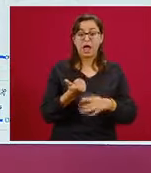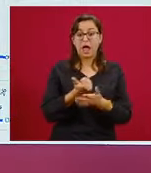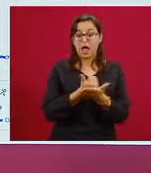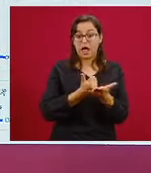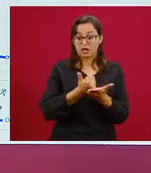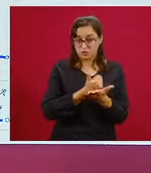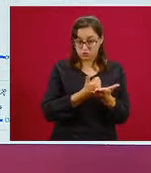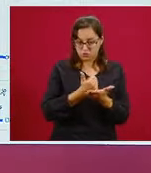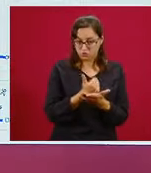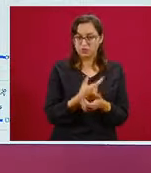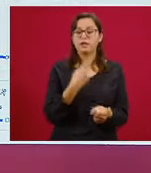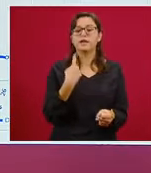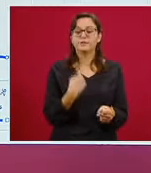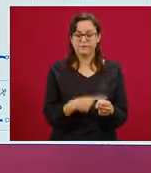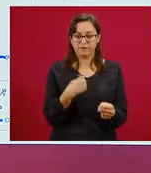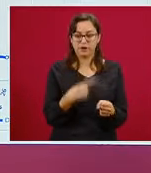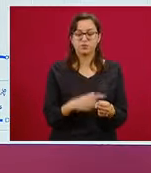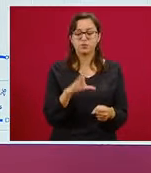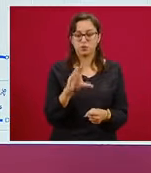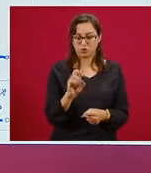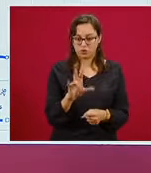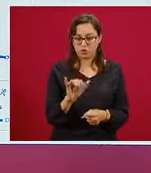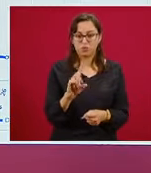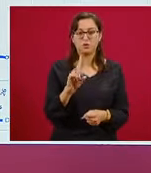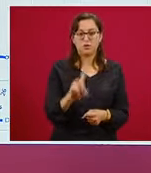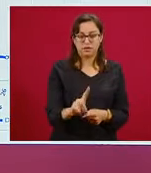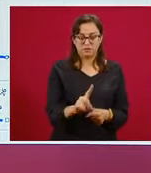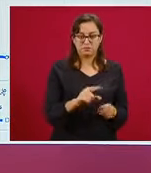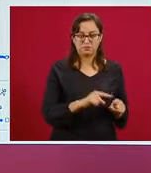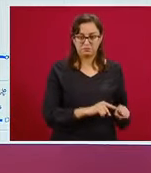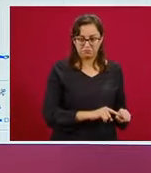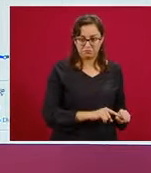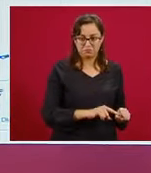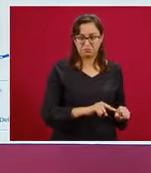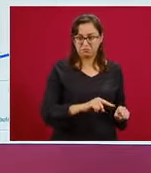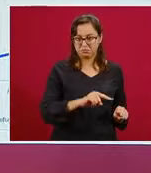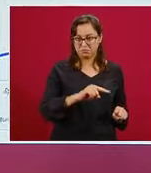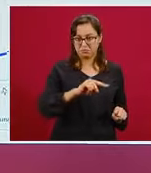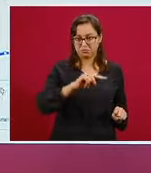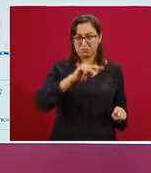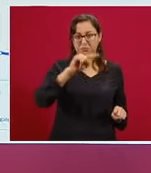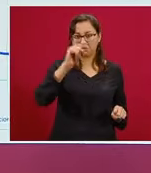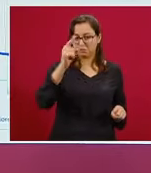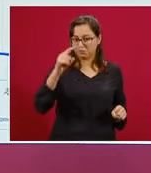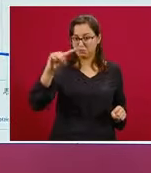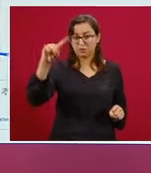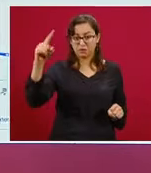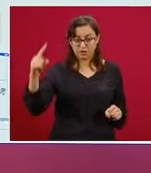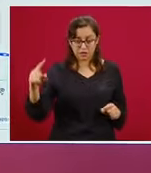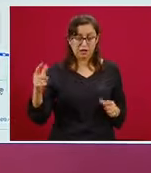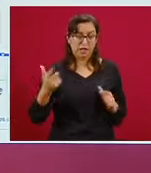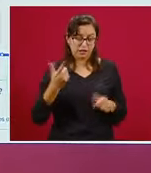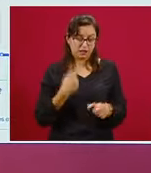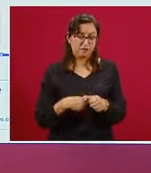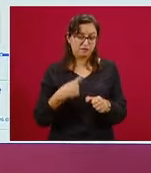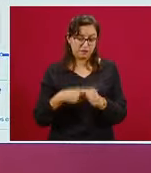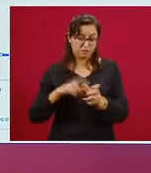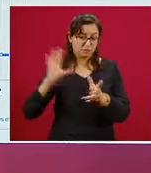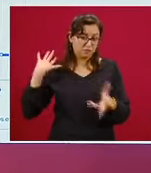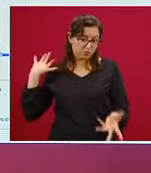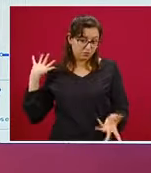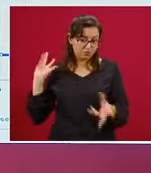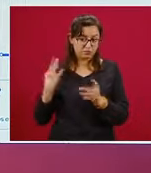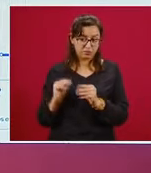que tienen COVID-19 ya han sido identificadas y son estimadas como casos existentes, y